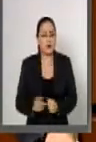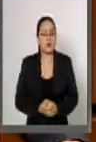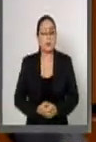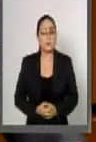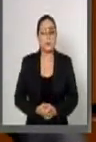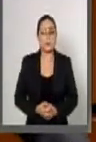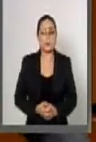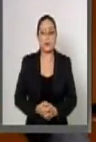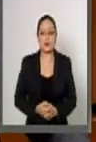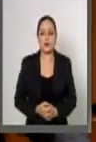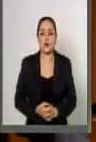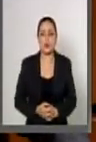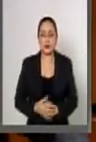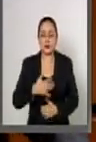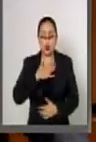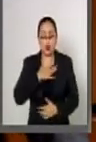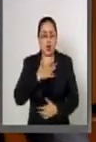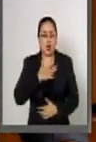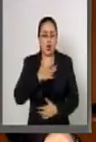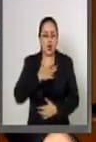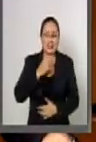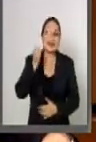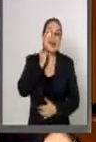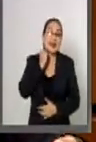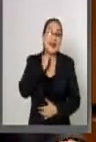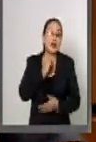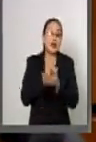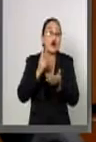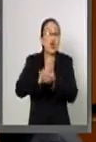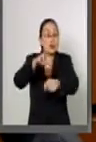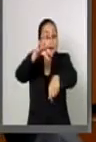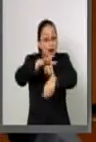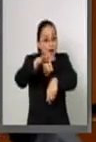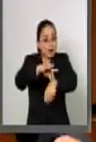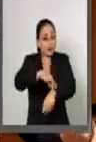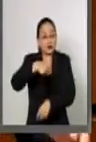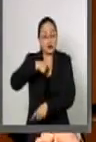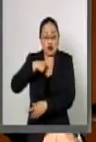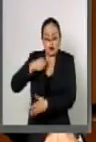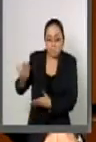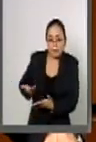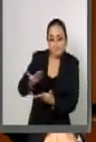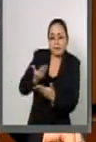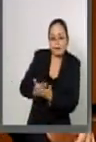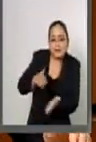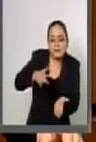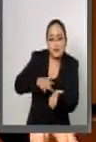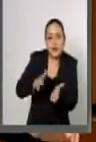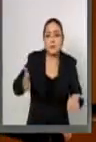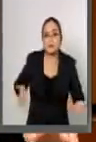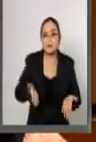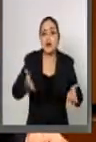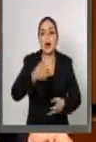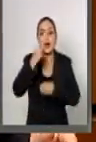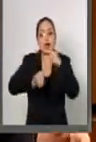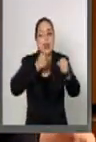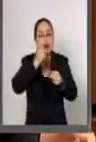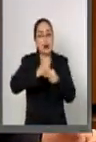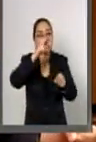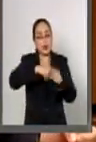Como legislador y médico he impulsado desde 2007